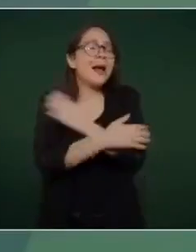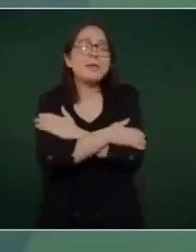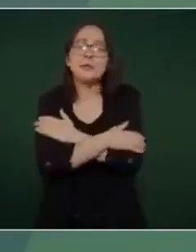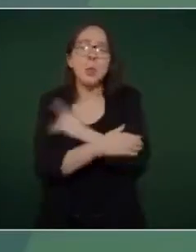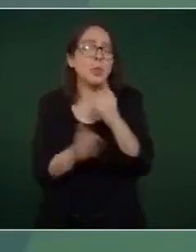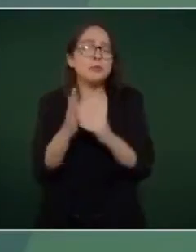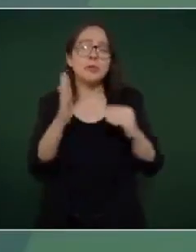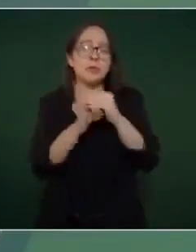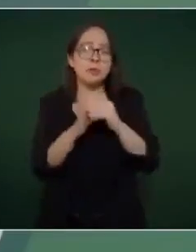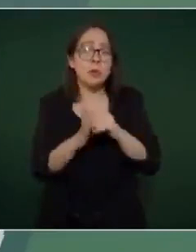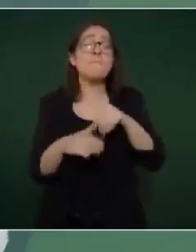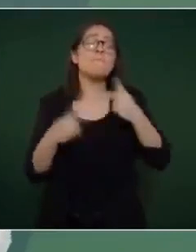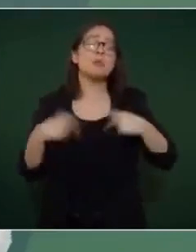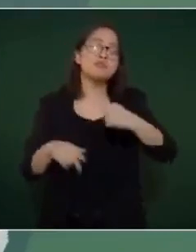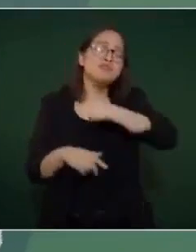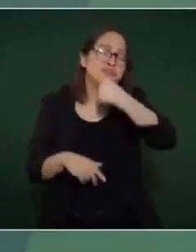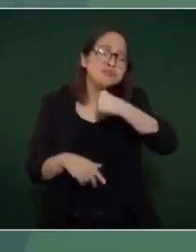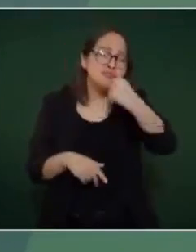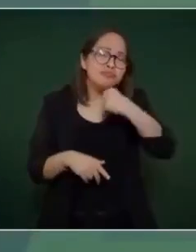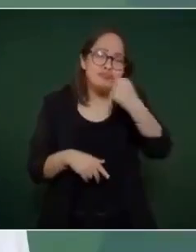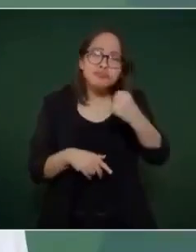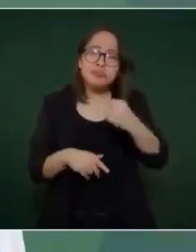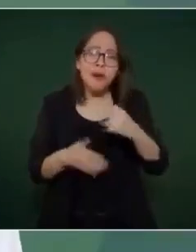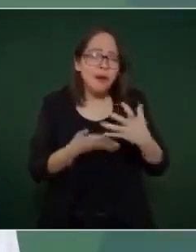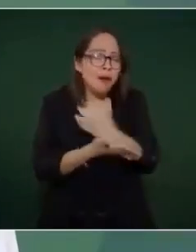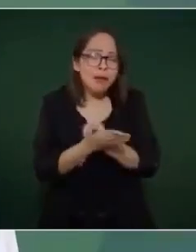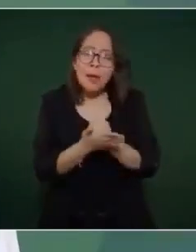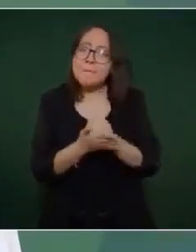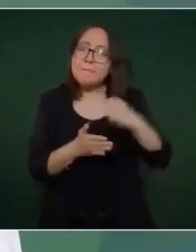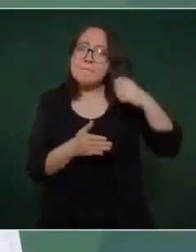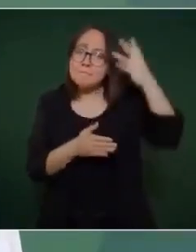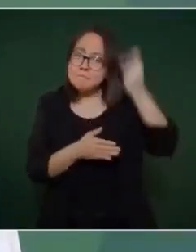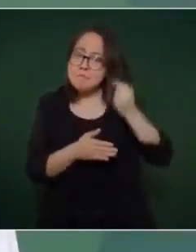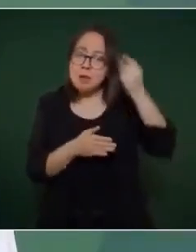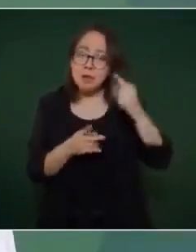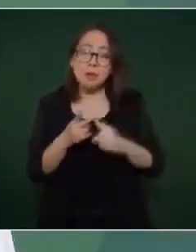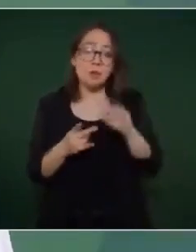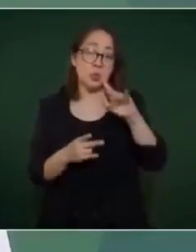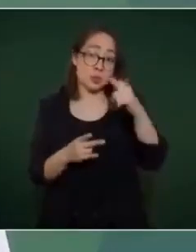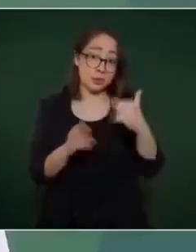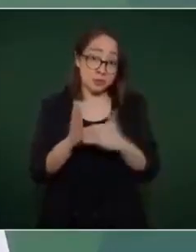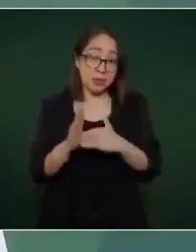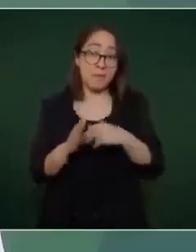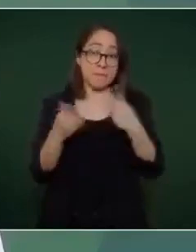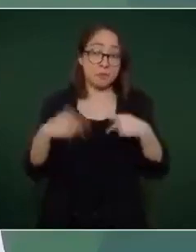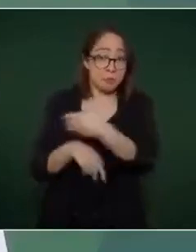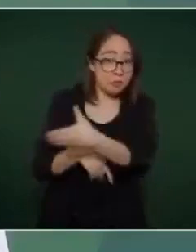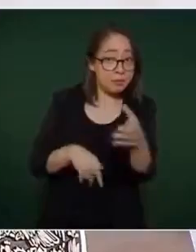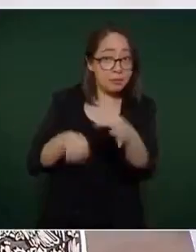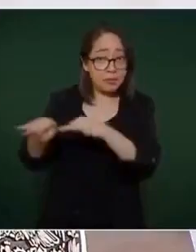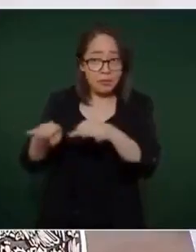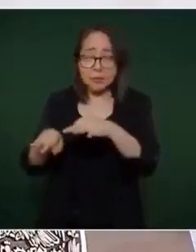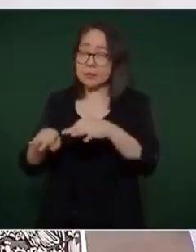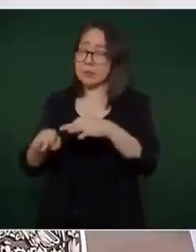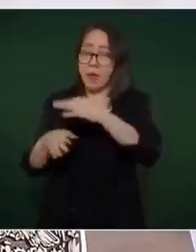mejoran sus ingresos en veracruz abrazos a 57 mil campesinos humildes que siembran y cosechan café